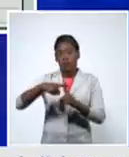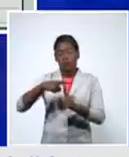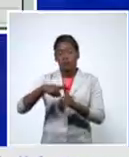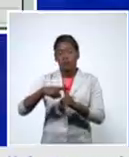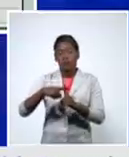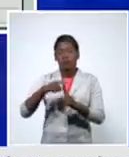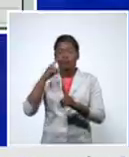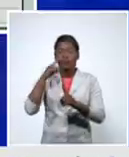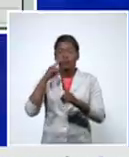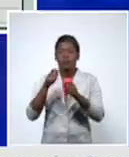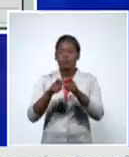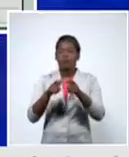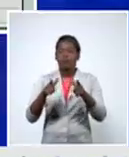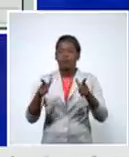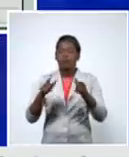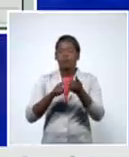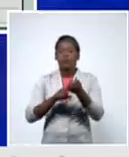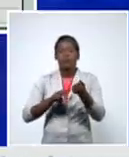en esta provincia